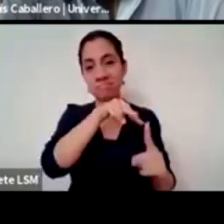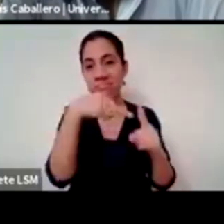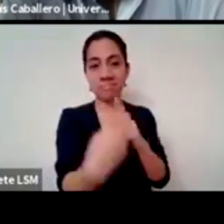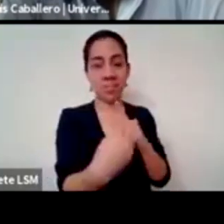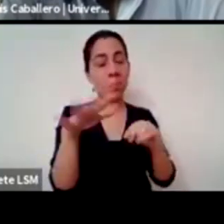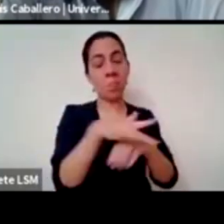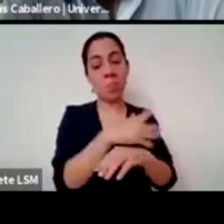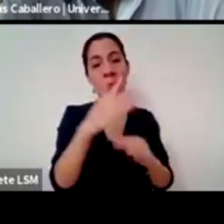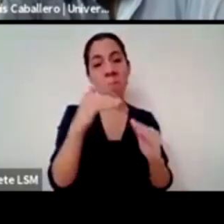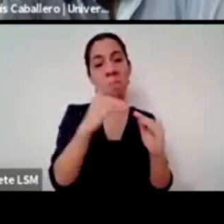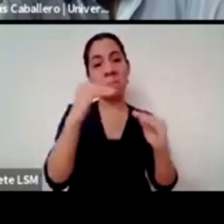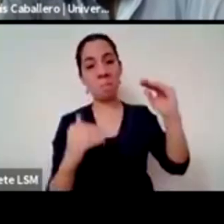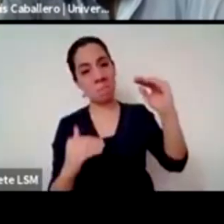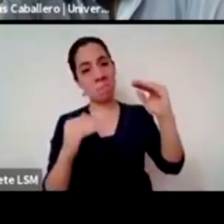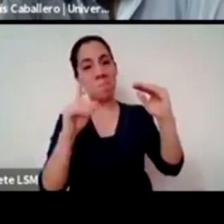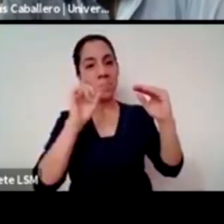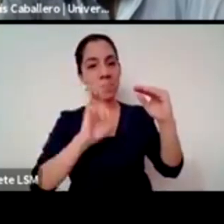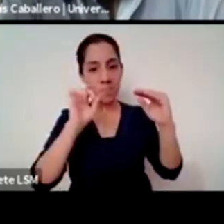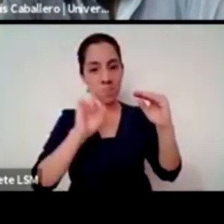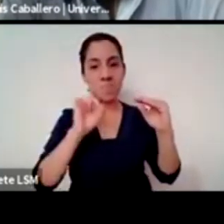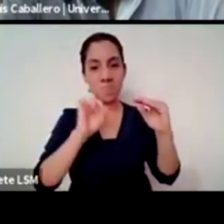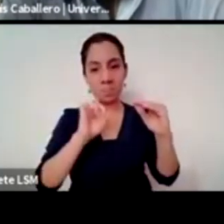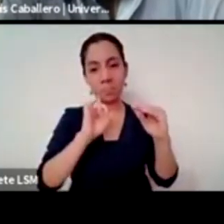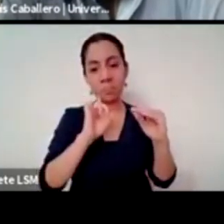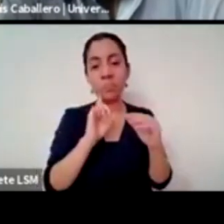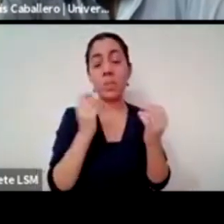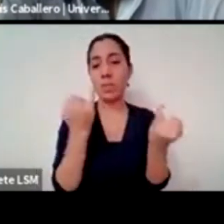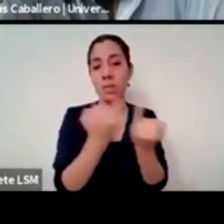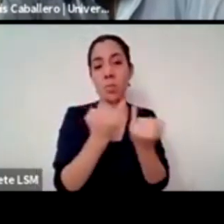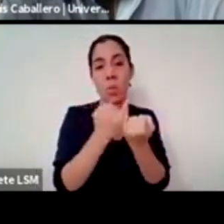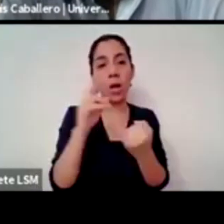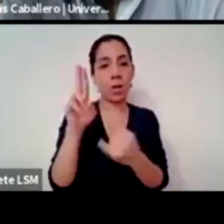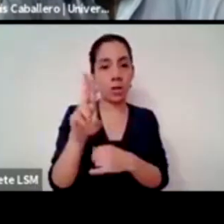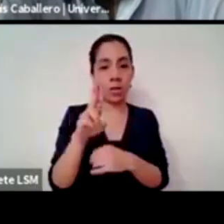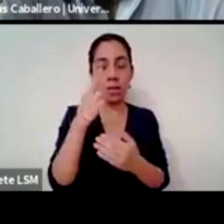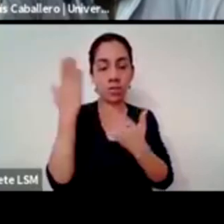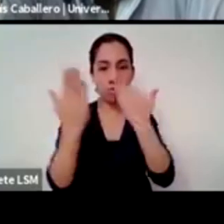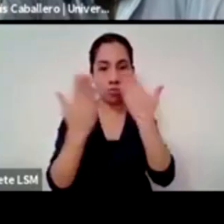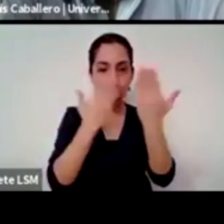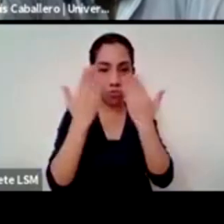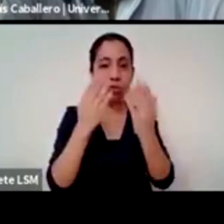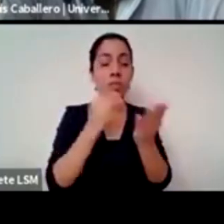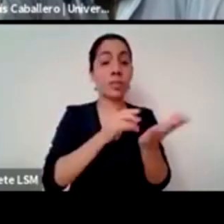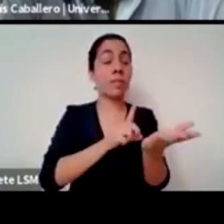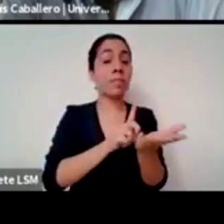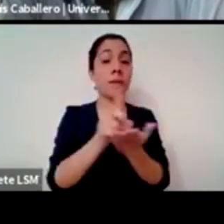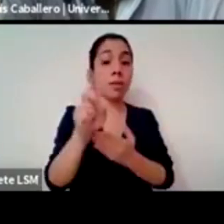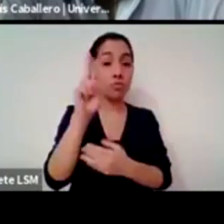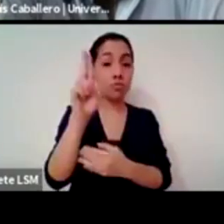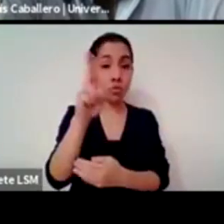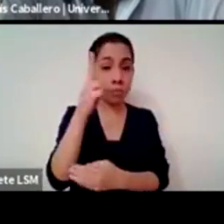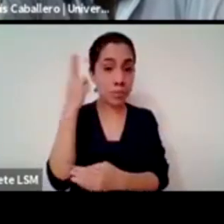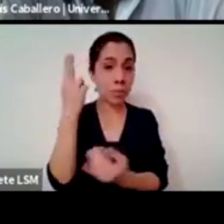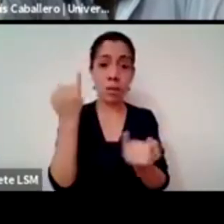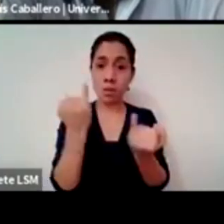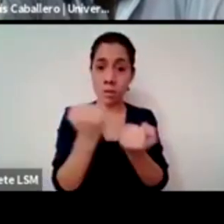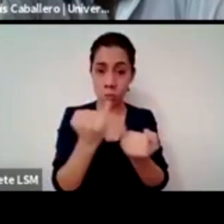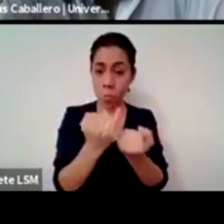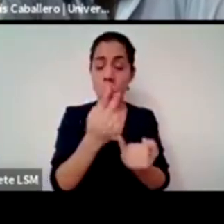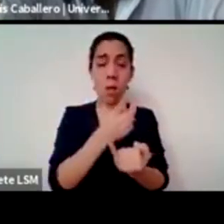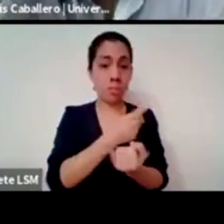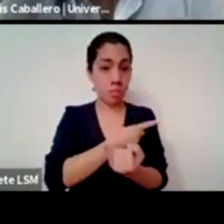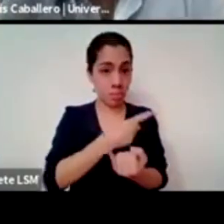universidades y lo decía José Luis en cuanto al derecho el derecho a la universidad son partes derivadas también de la iglesia